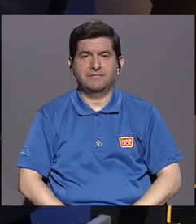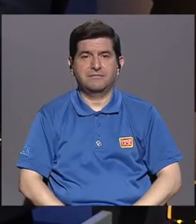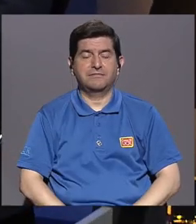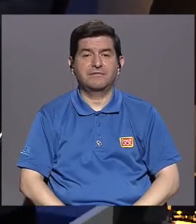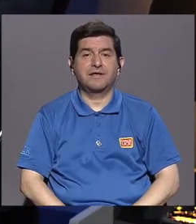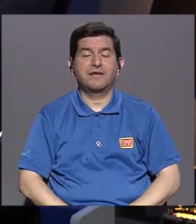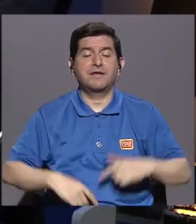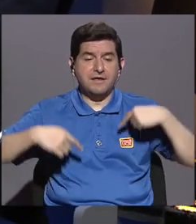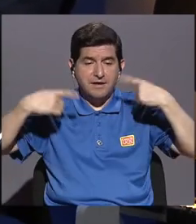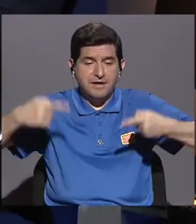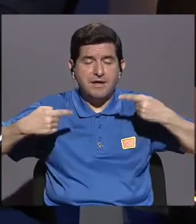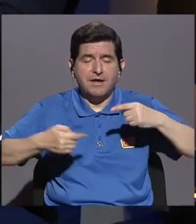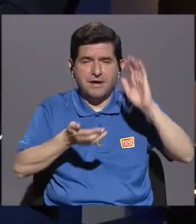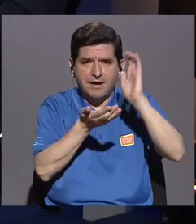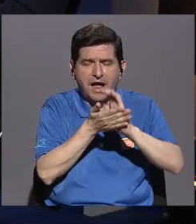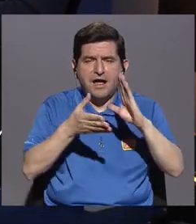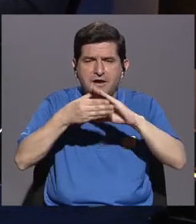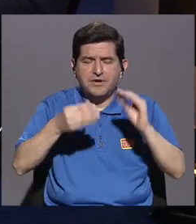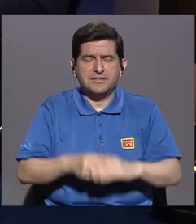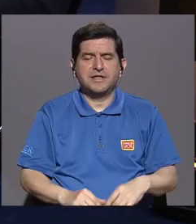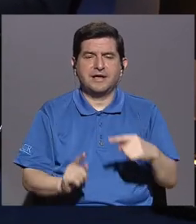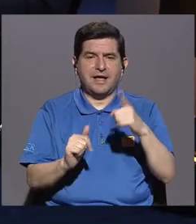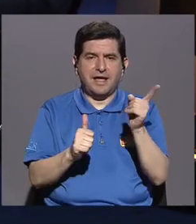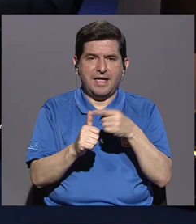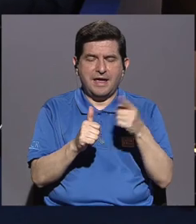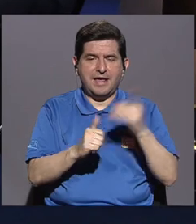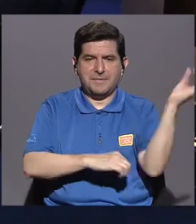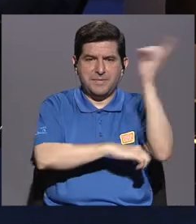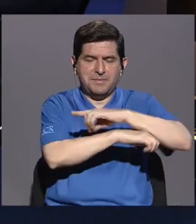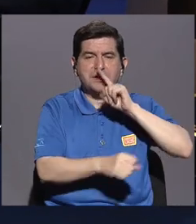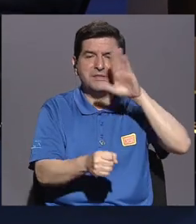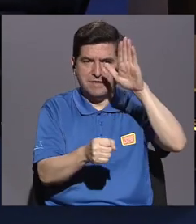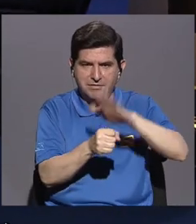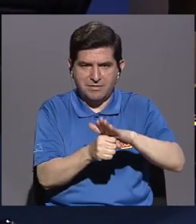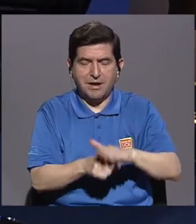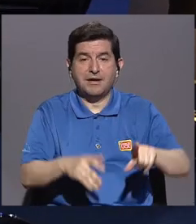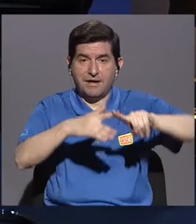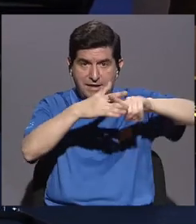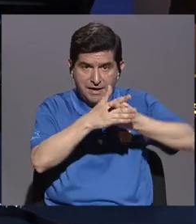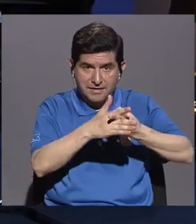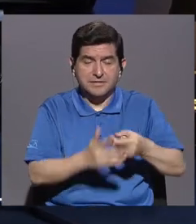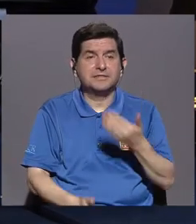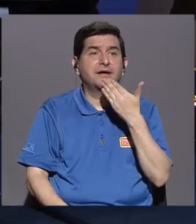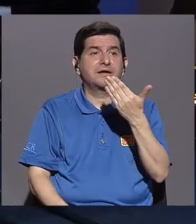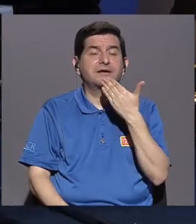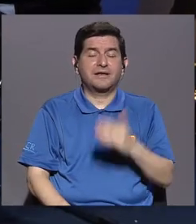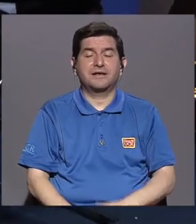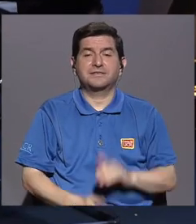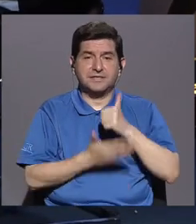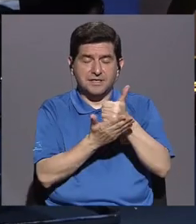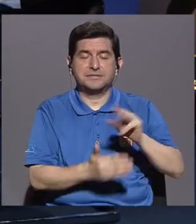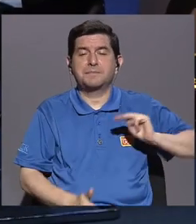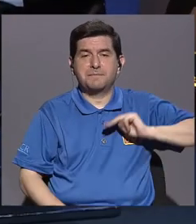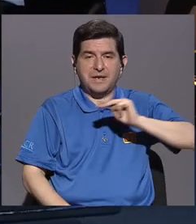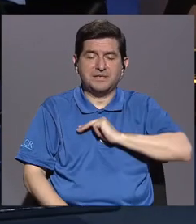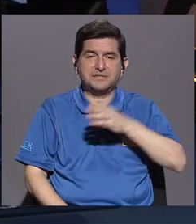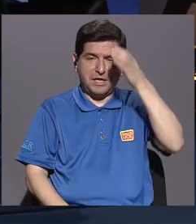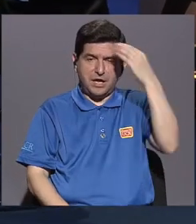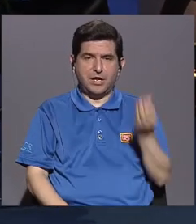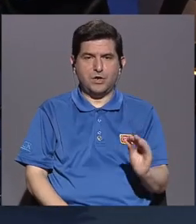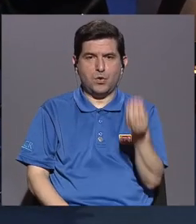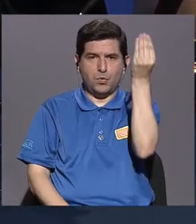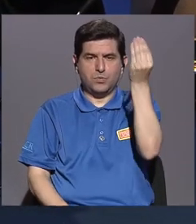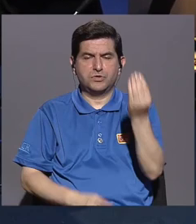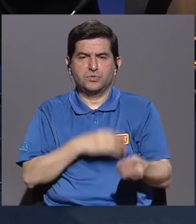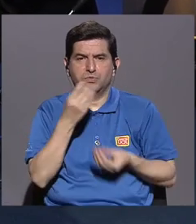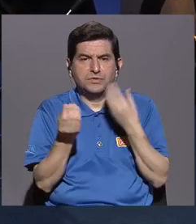Carretica Cuentera está comprometida con eso desde el día número uno. Desde que nosotros iniciamos, gracias a esta beca del Ministerio de Cultura y Juventud, lo